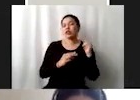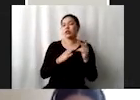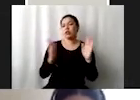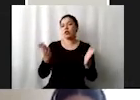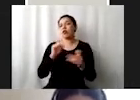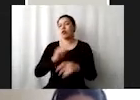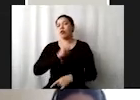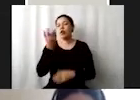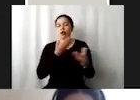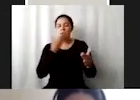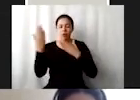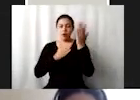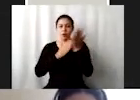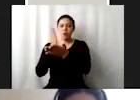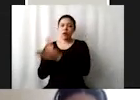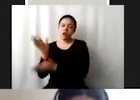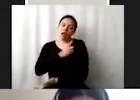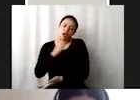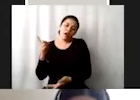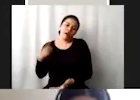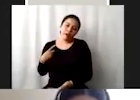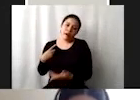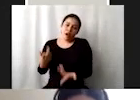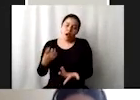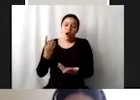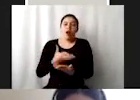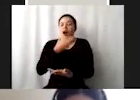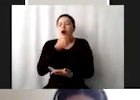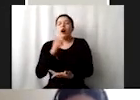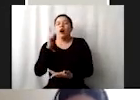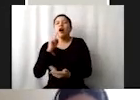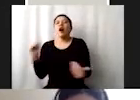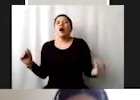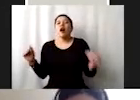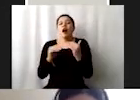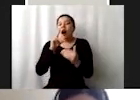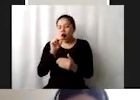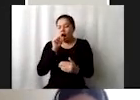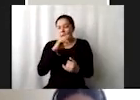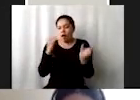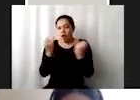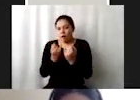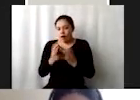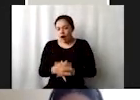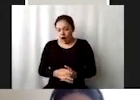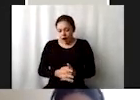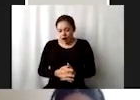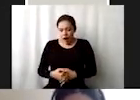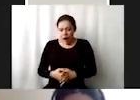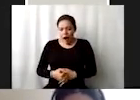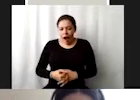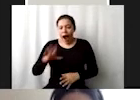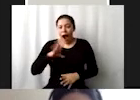Es evidente que no solo entre hombres y mujeres, sino que también hay unos sesgos importantes